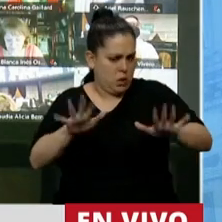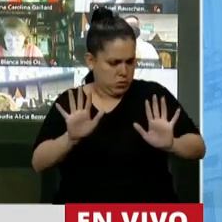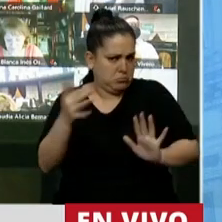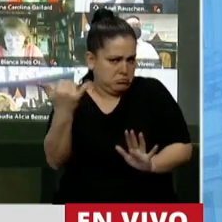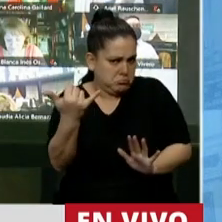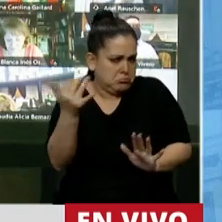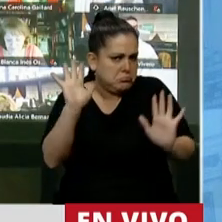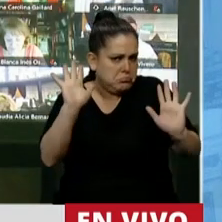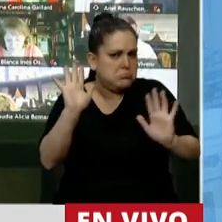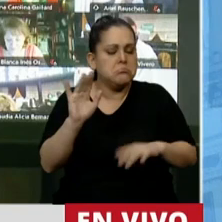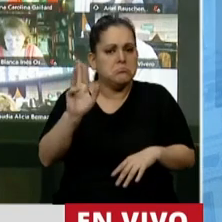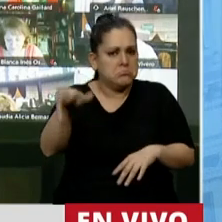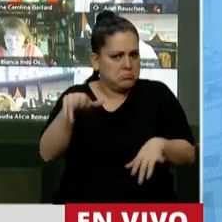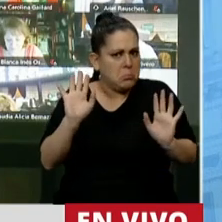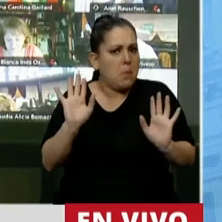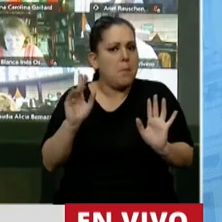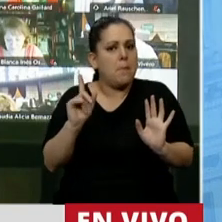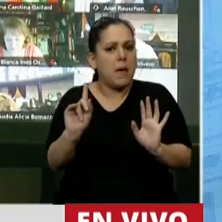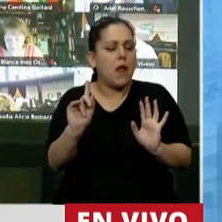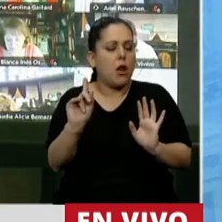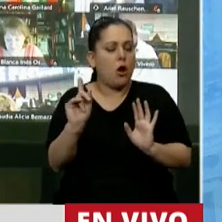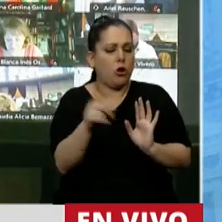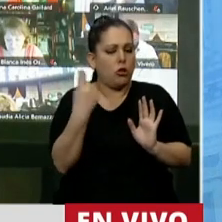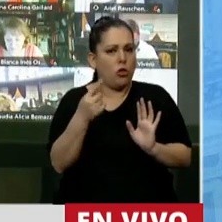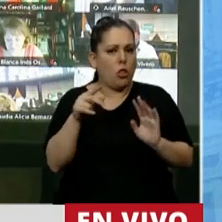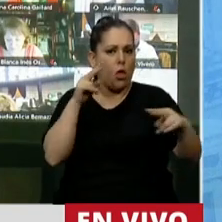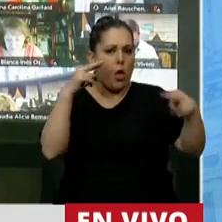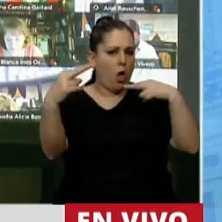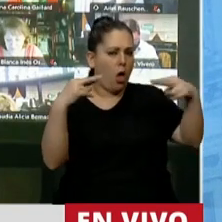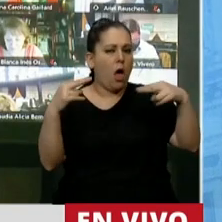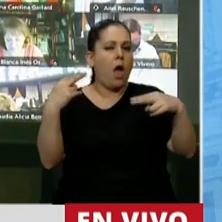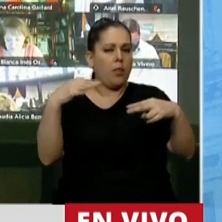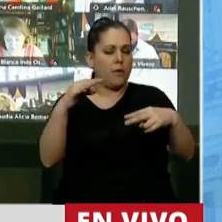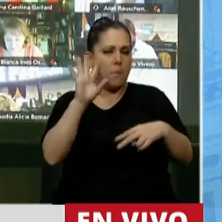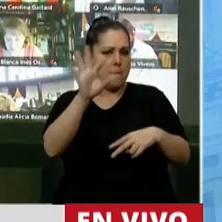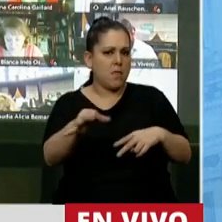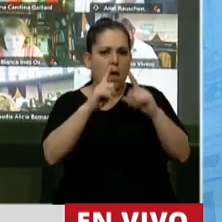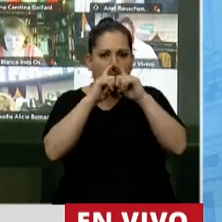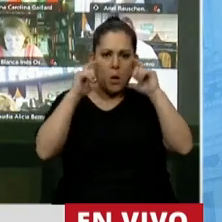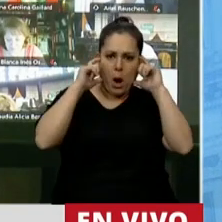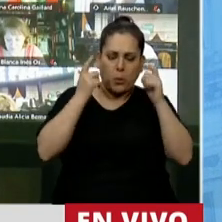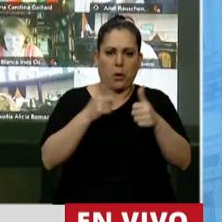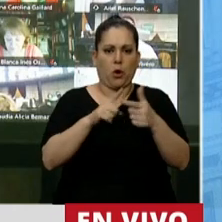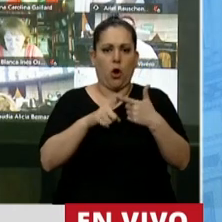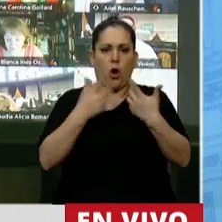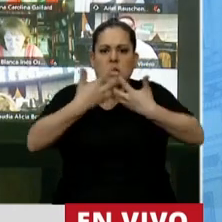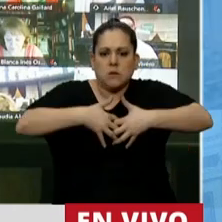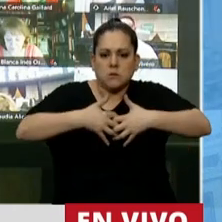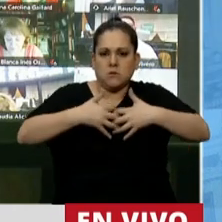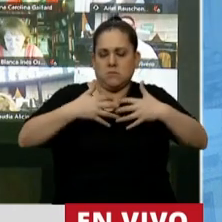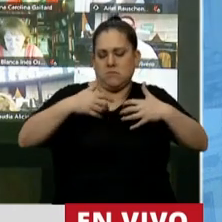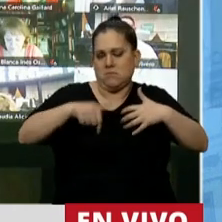Miremoslo nosotros, excepto el que habla, en el momento estamos todos con barbijos, estamos con este protocolo de sesiones remotas,